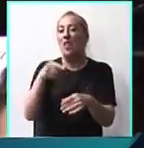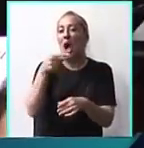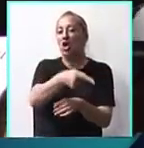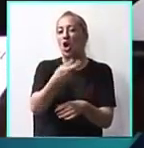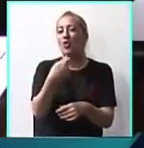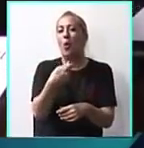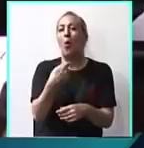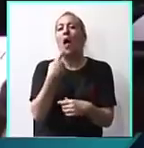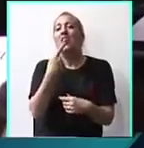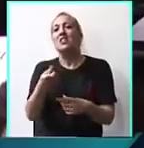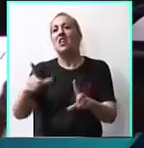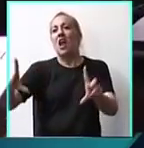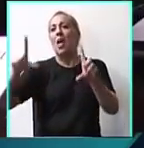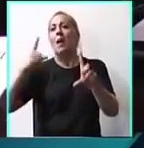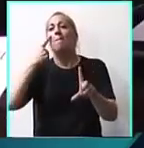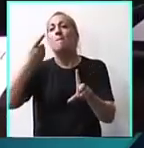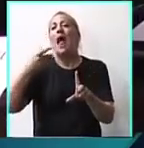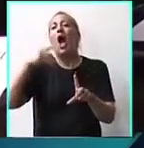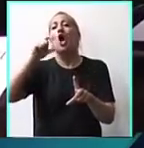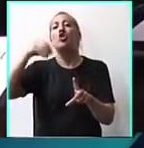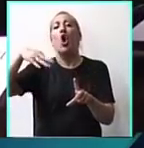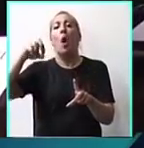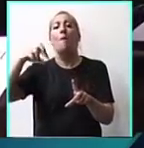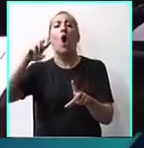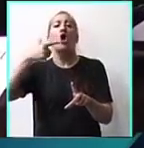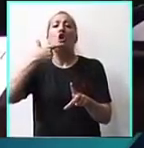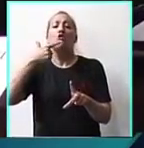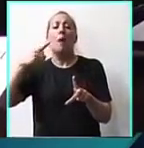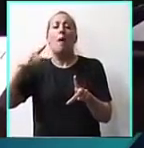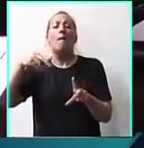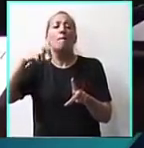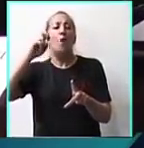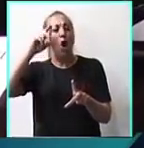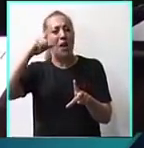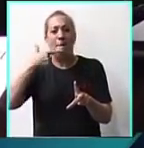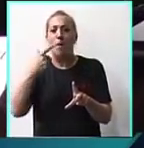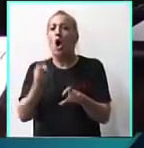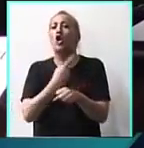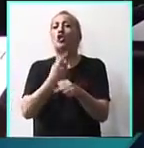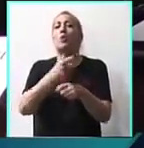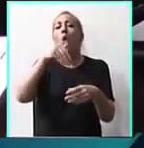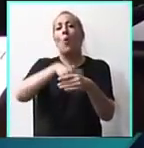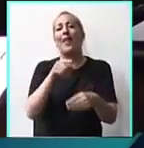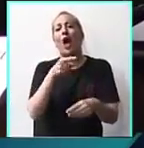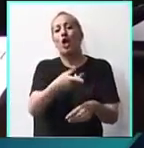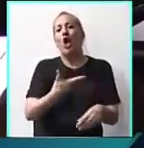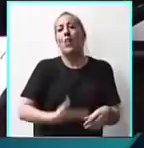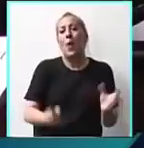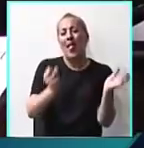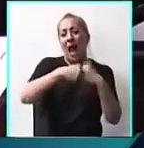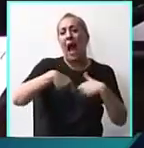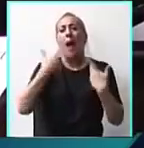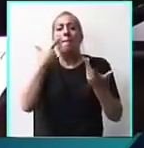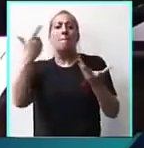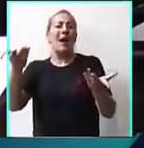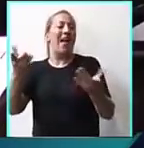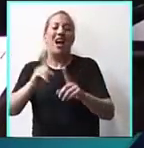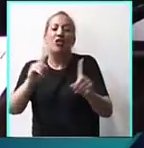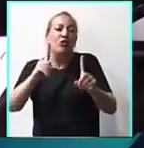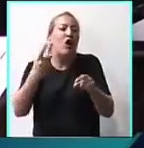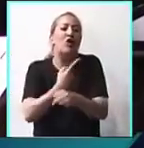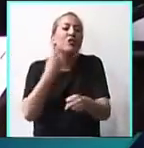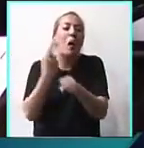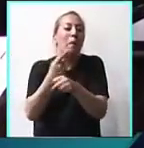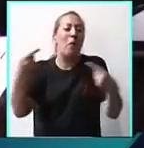nos ponemos. No se puede votar porque sigamos muriendo en abortos clandestinos y decir, ay, miren cómo nos ponemos. No se puede,